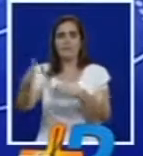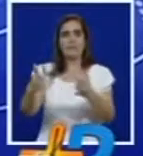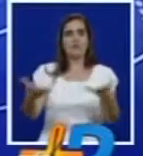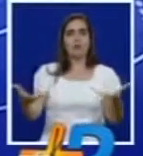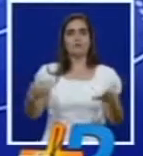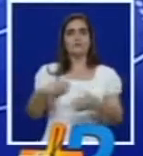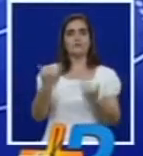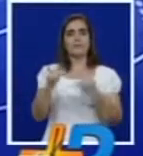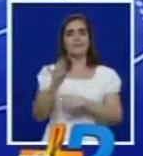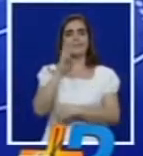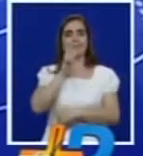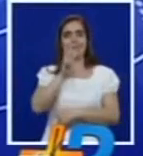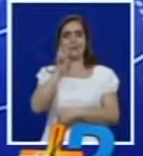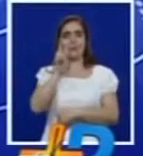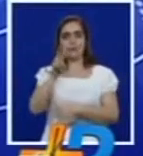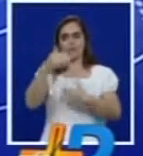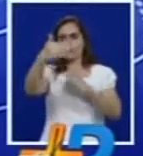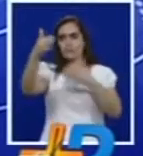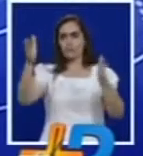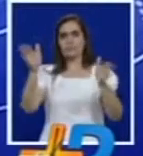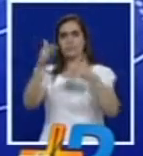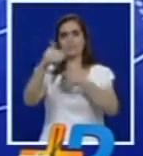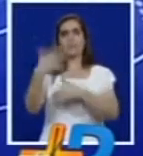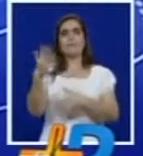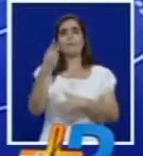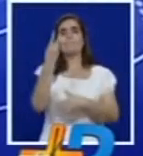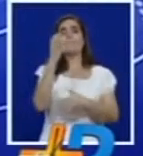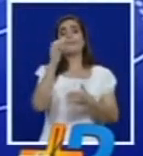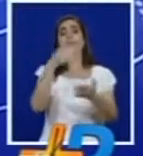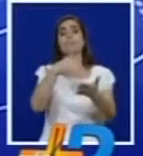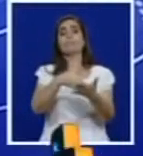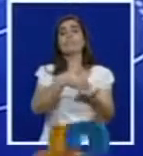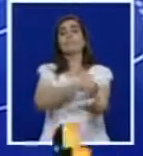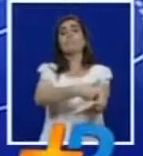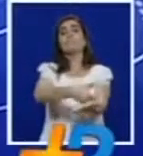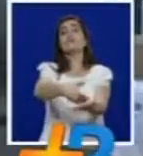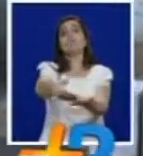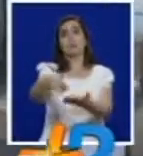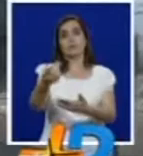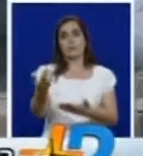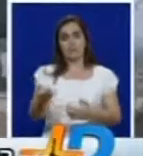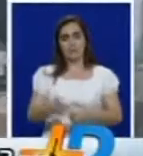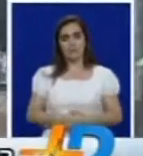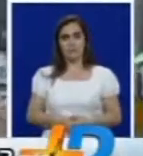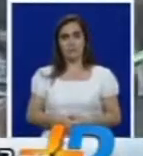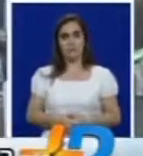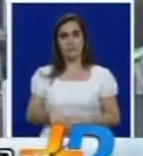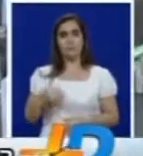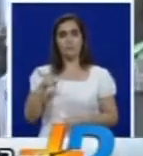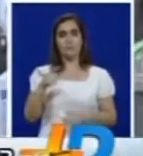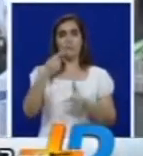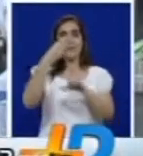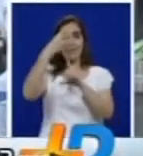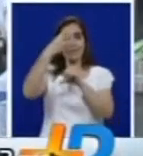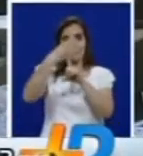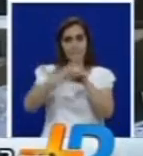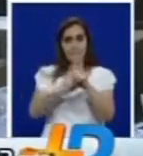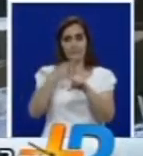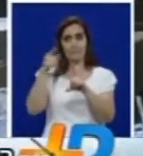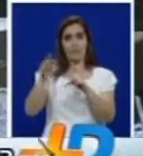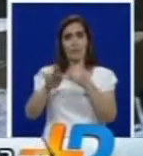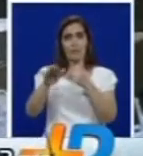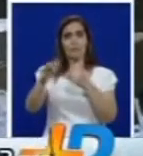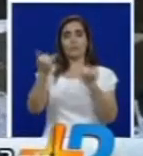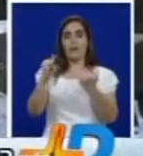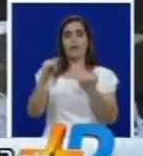contenedores con mercancías avaluadas en más de 20 mil millones de pesos. En tres meses en Buenaventura han caído tres cargamentos